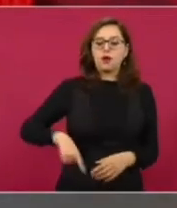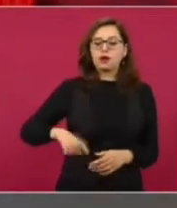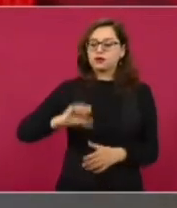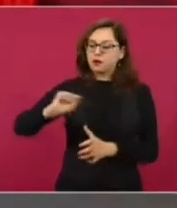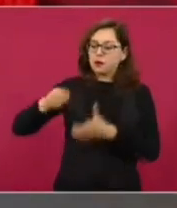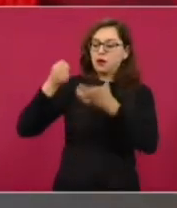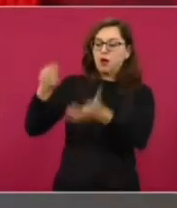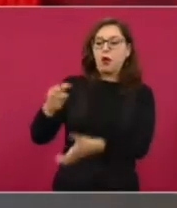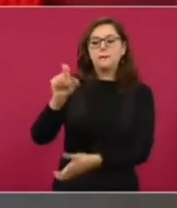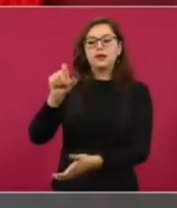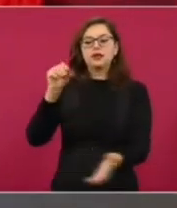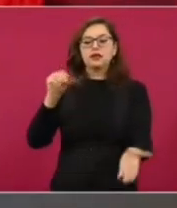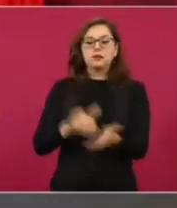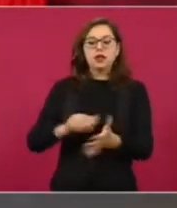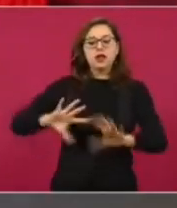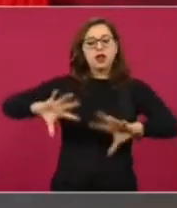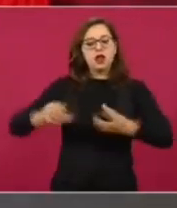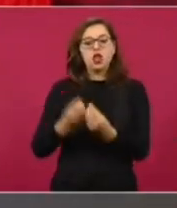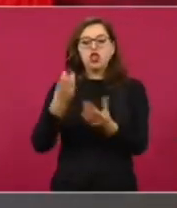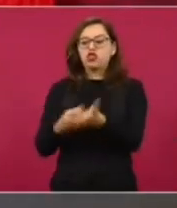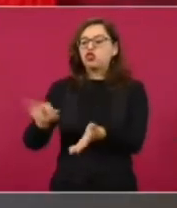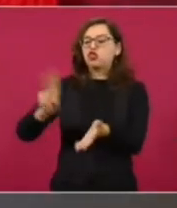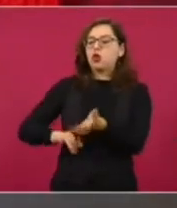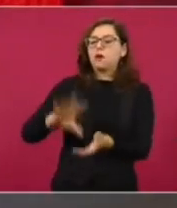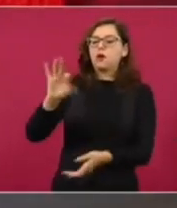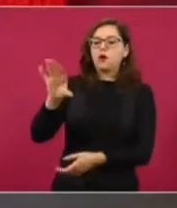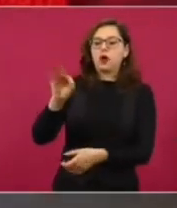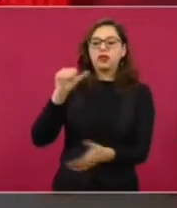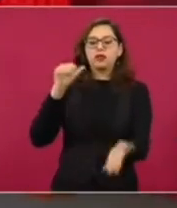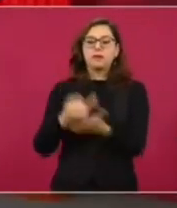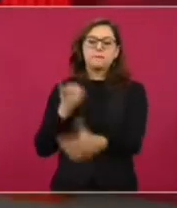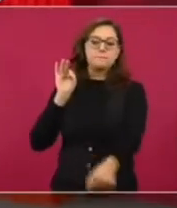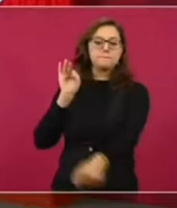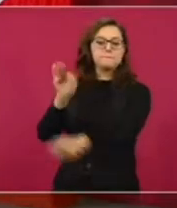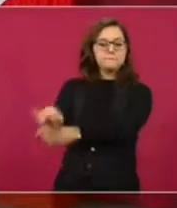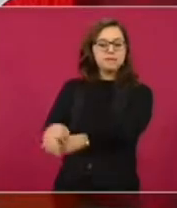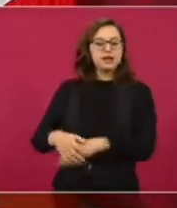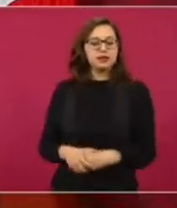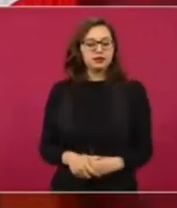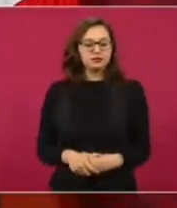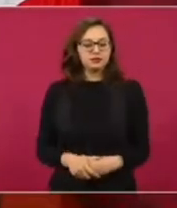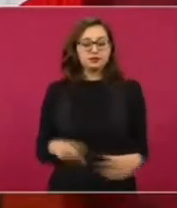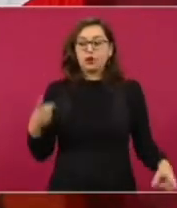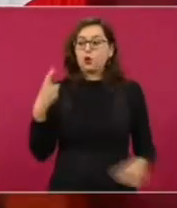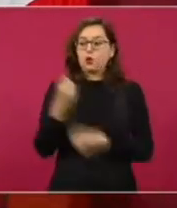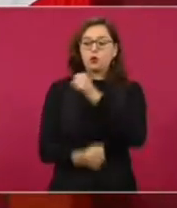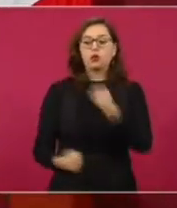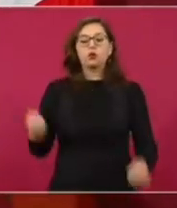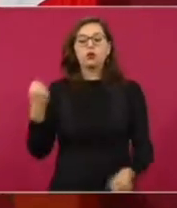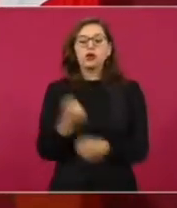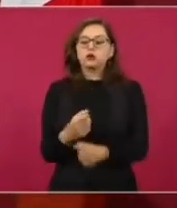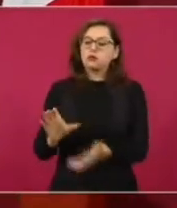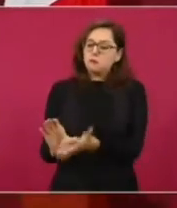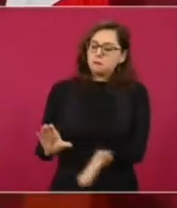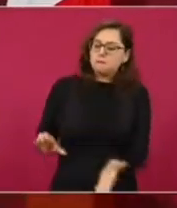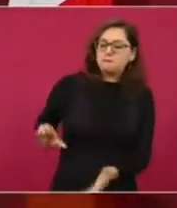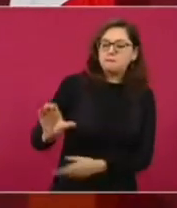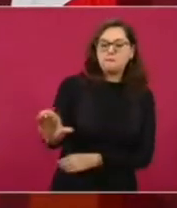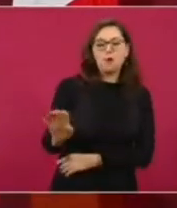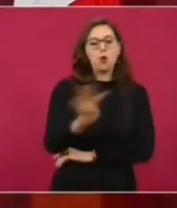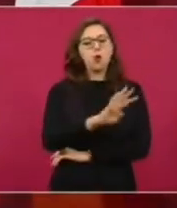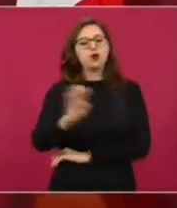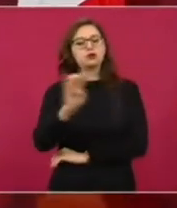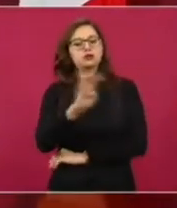al año, pues son 480 mil,